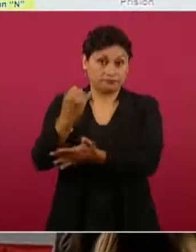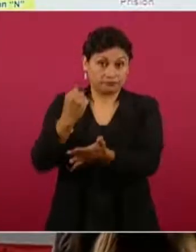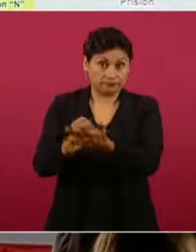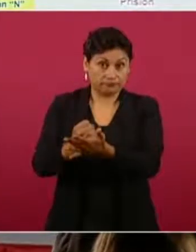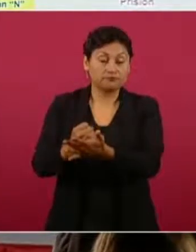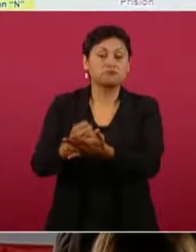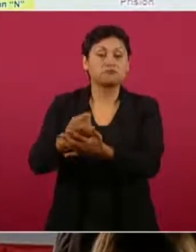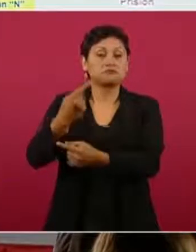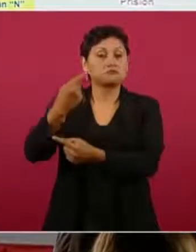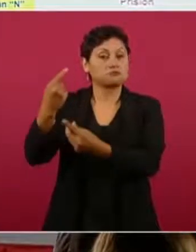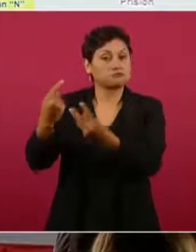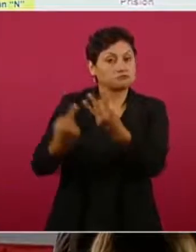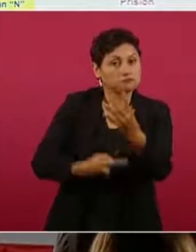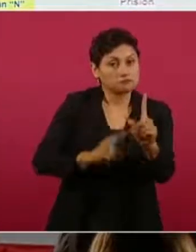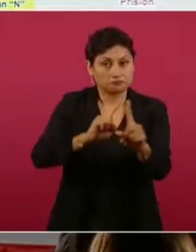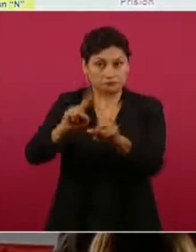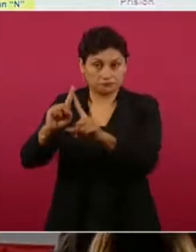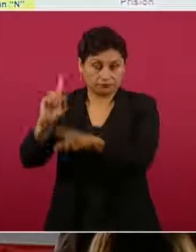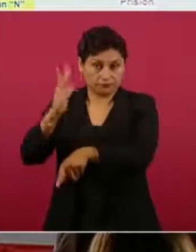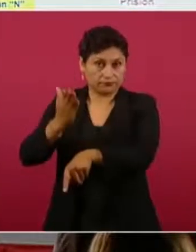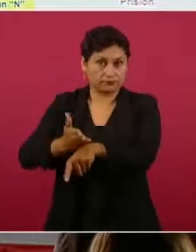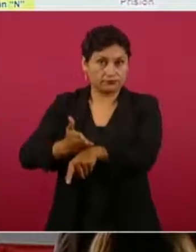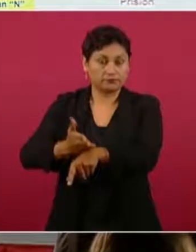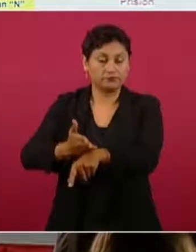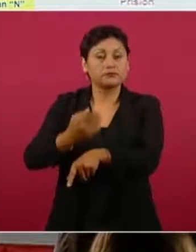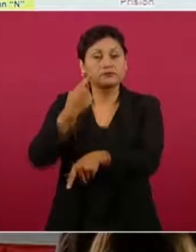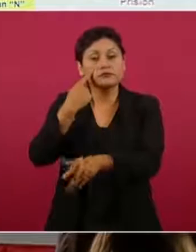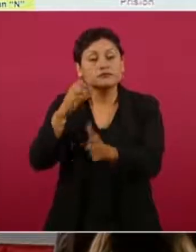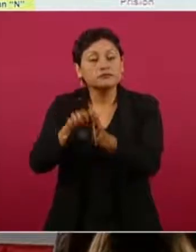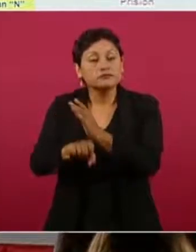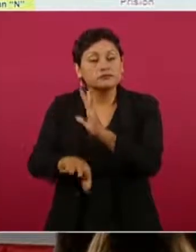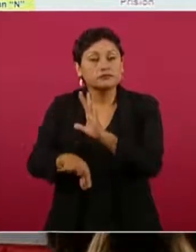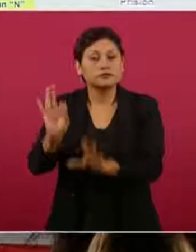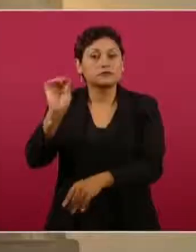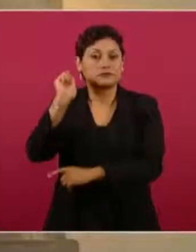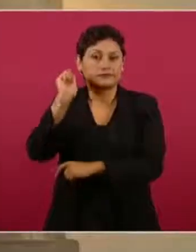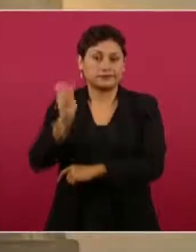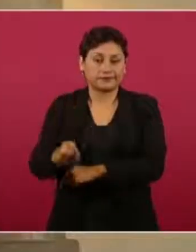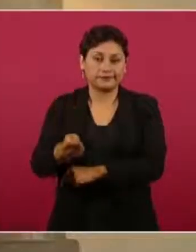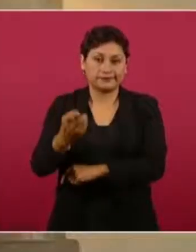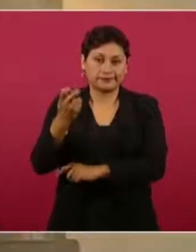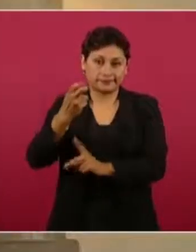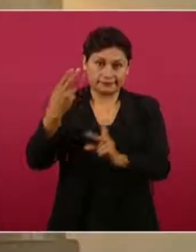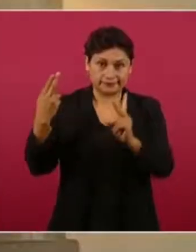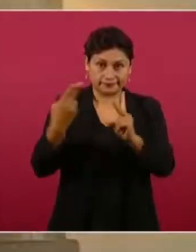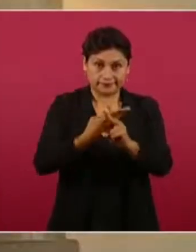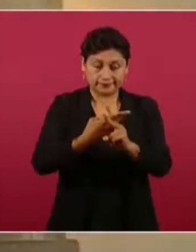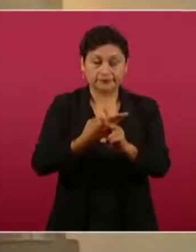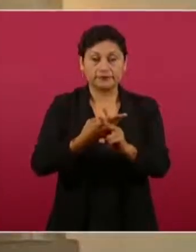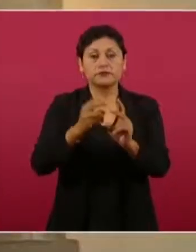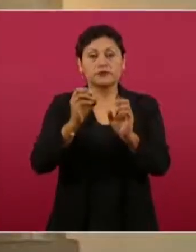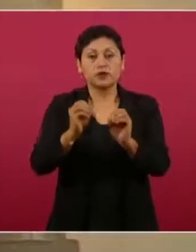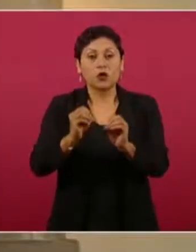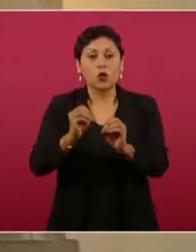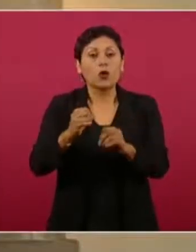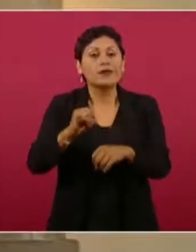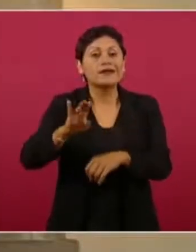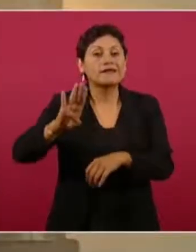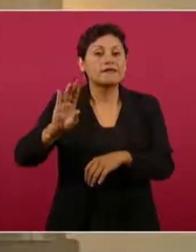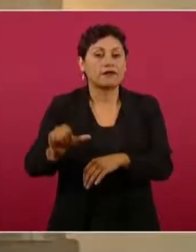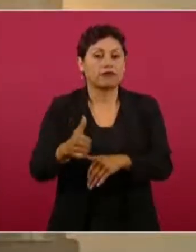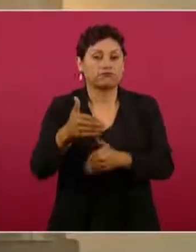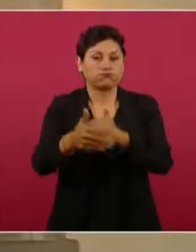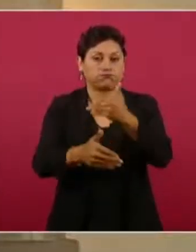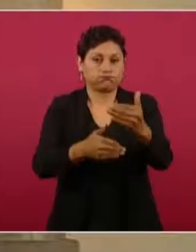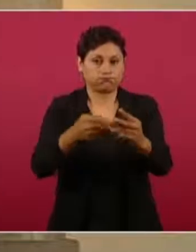condenatorias, una de ellas por homicidio calificado y tentativa de homicidio calificado, donde